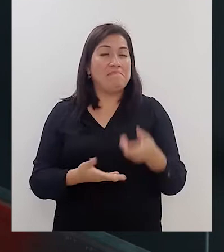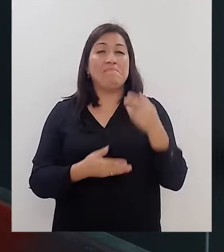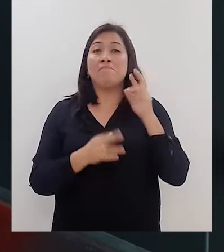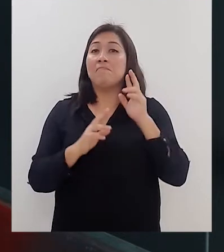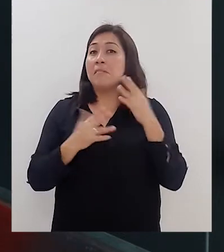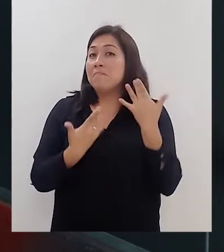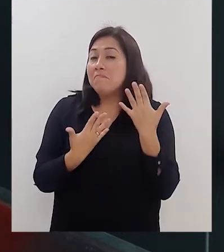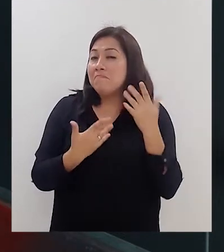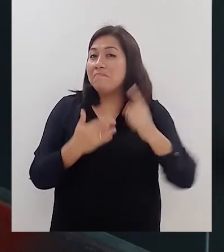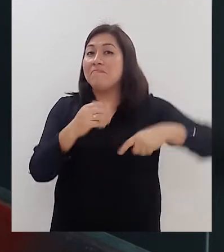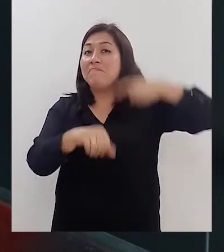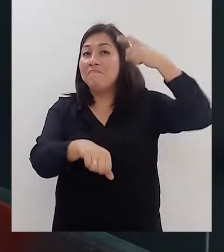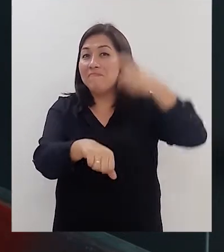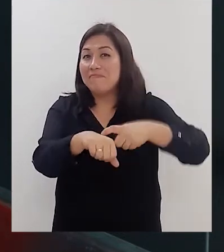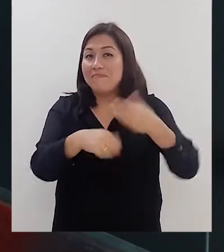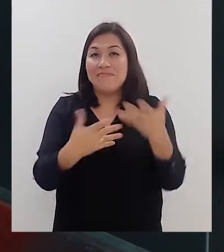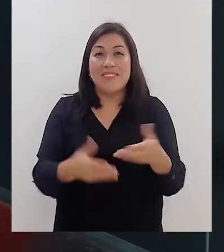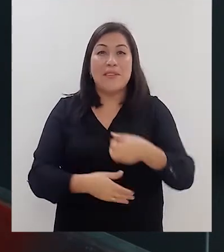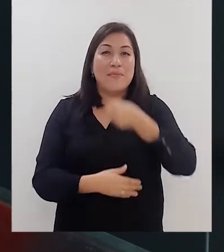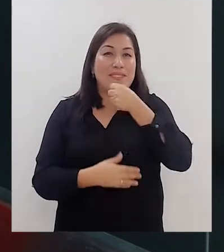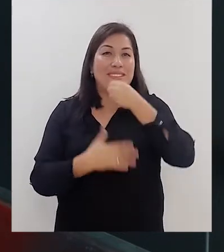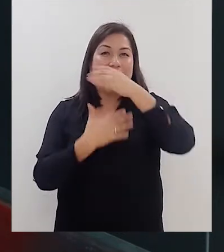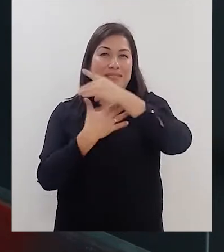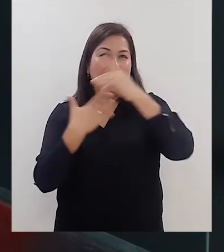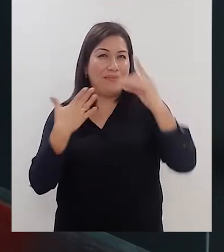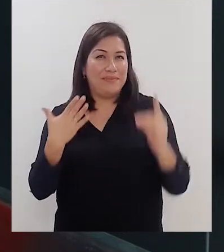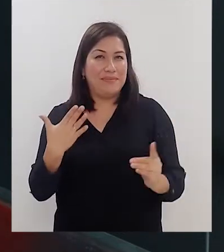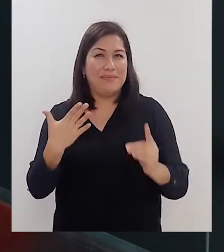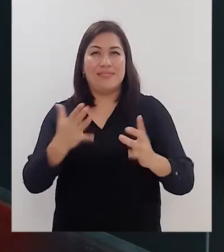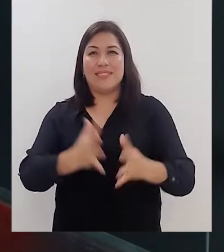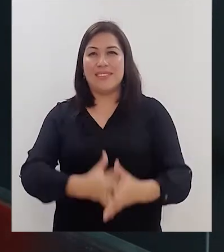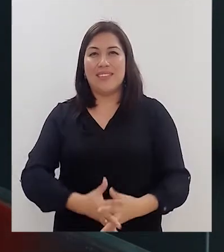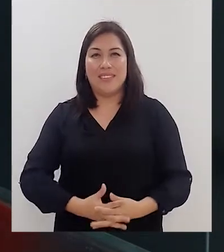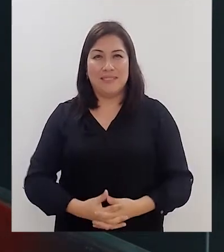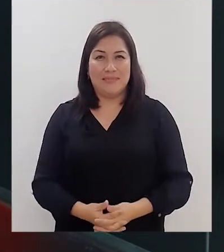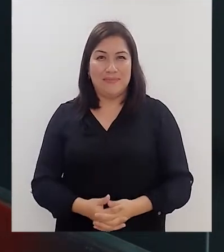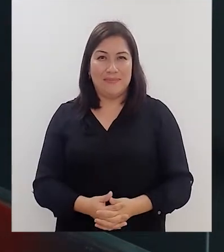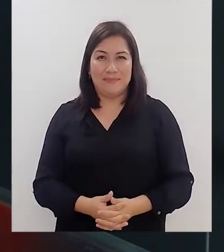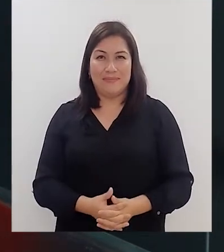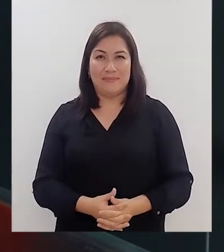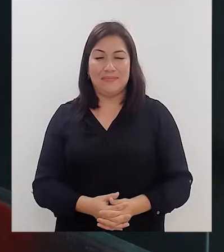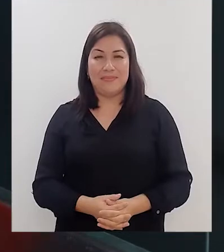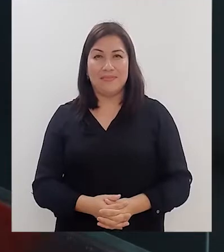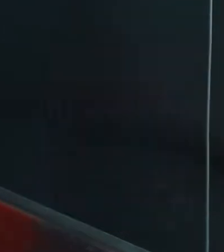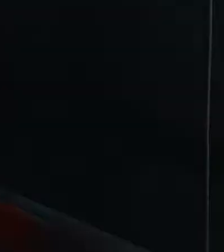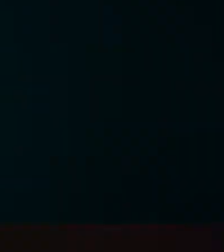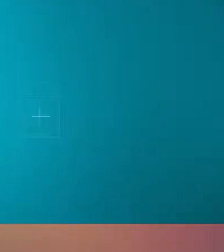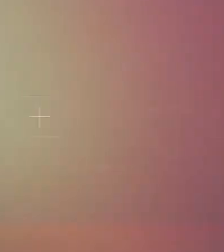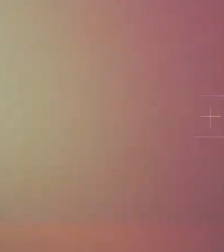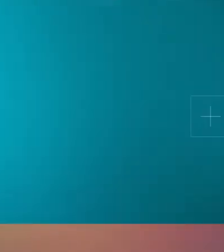nos esperamos en una nueva edición de reportaje CONADIS